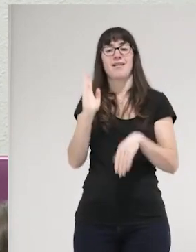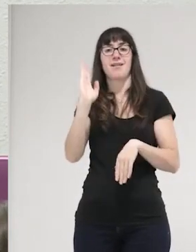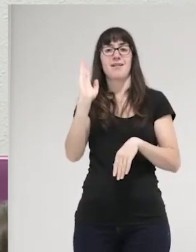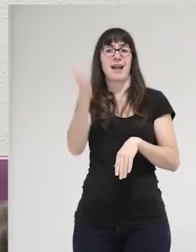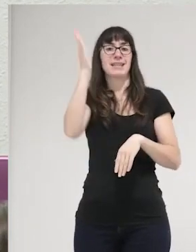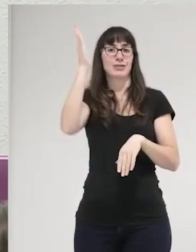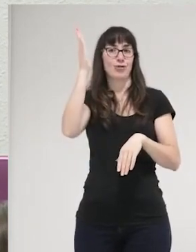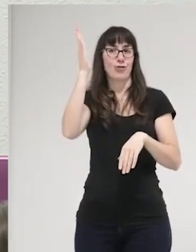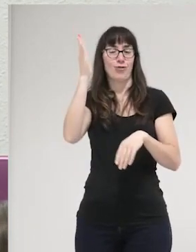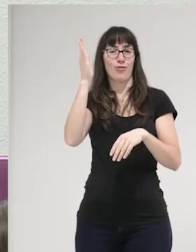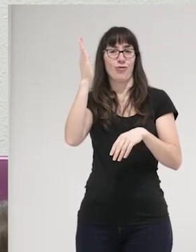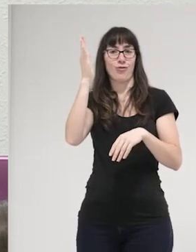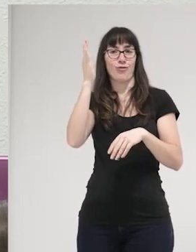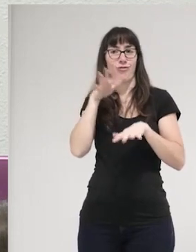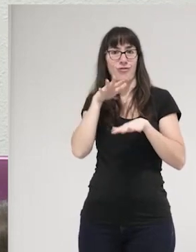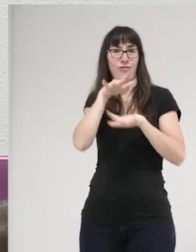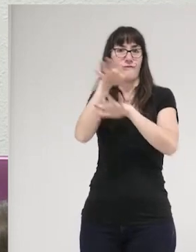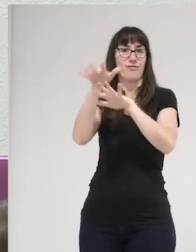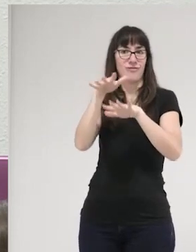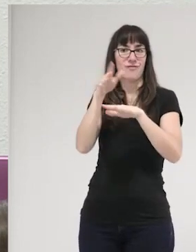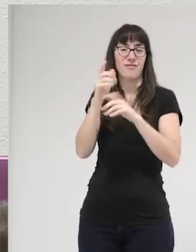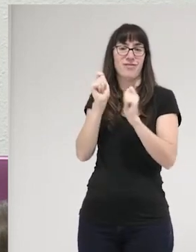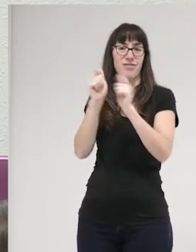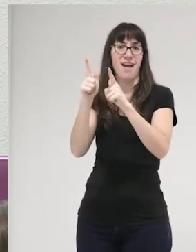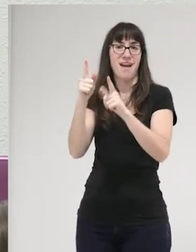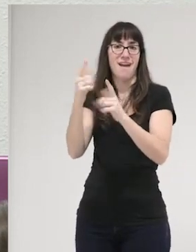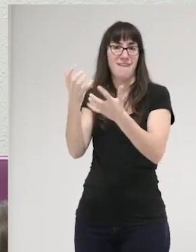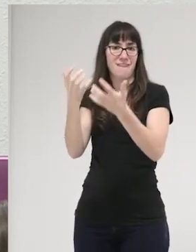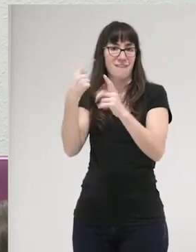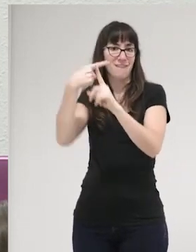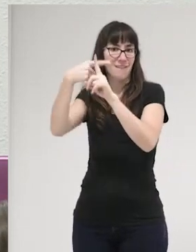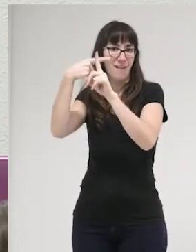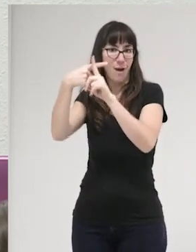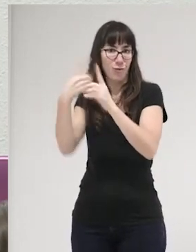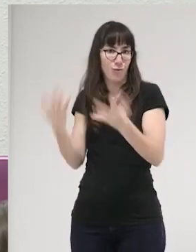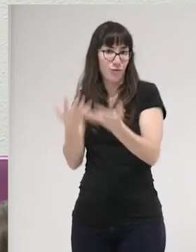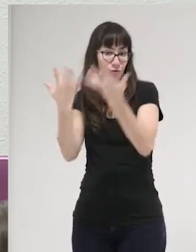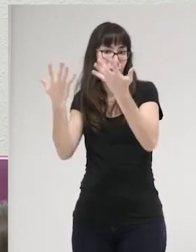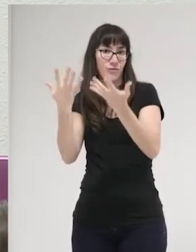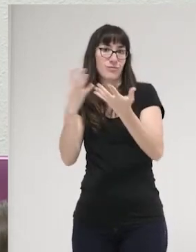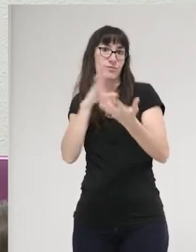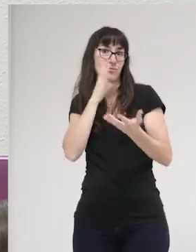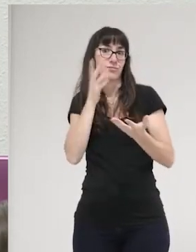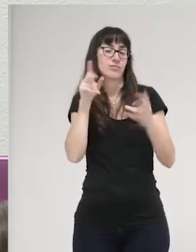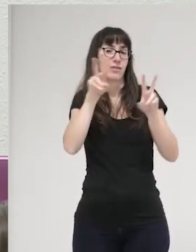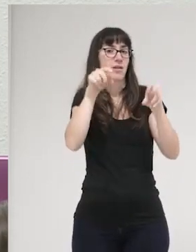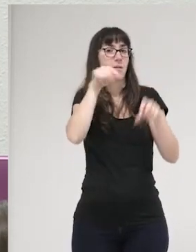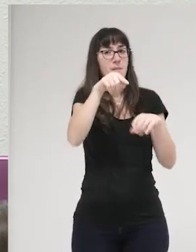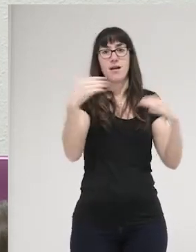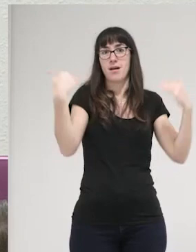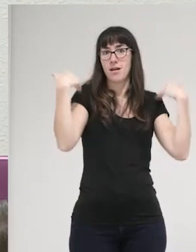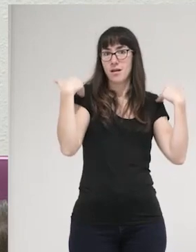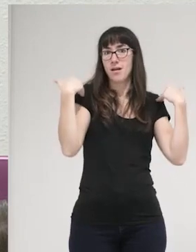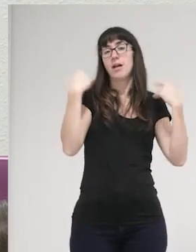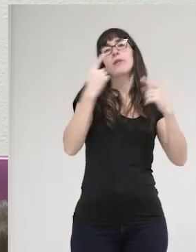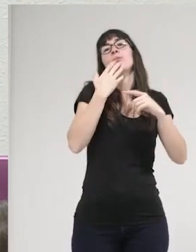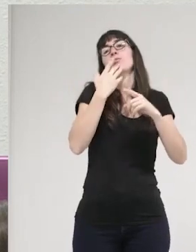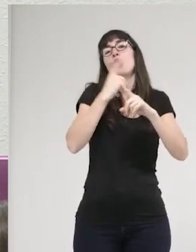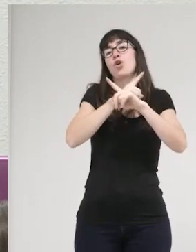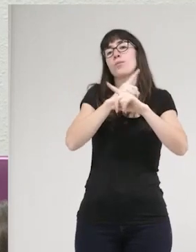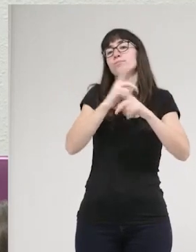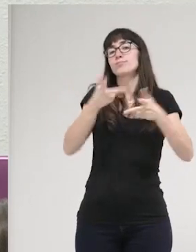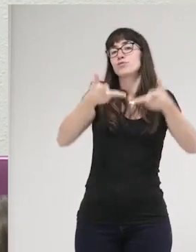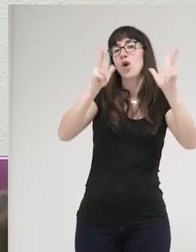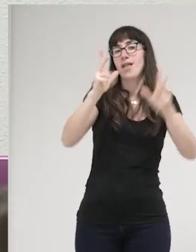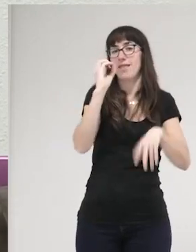el gran bastión ¿no? la búsqueda del riesgo cero ha sido el gran bastión por ejemplo para todas las políticas de tolerancia cero con el delito ¿no?